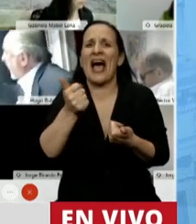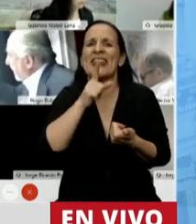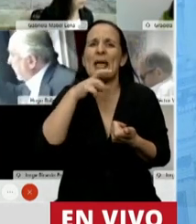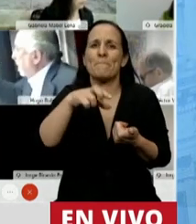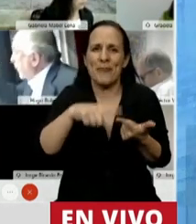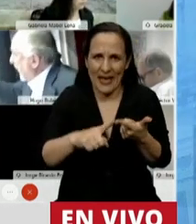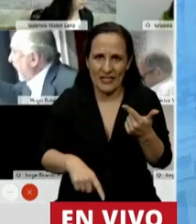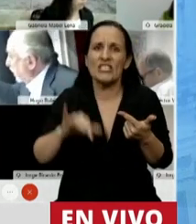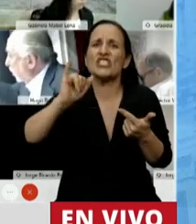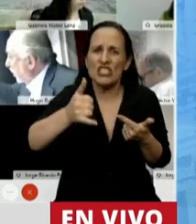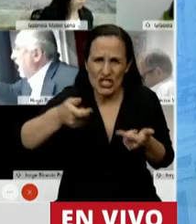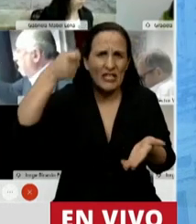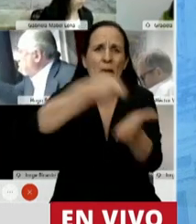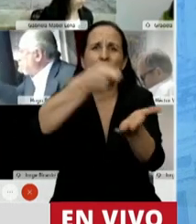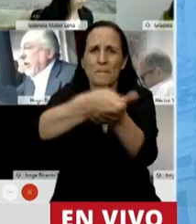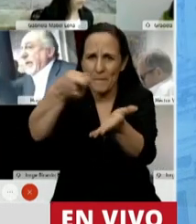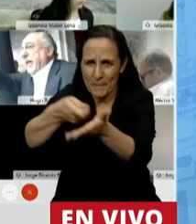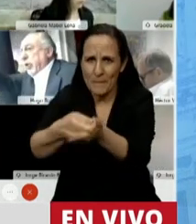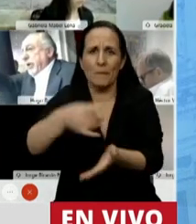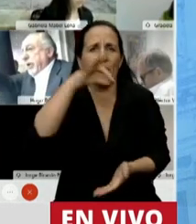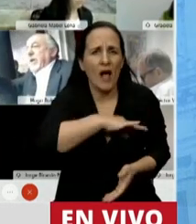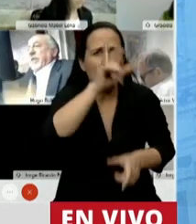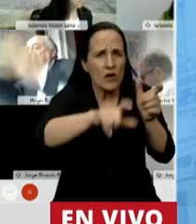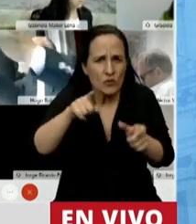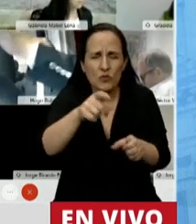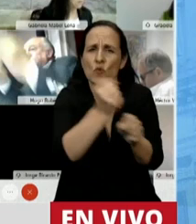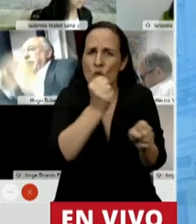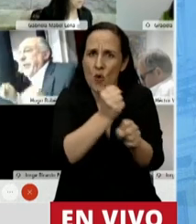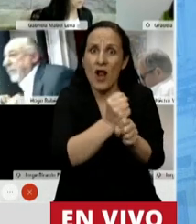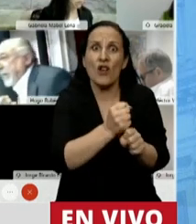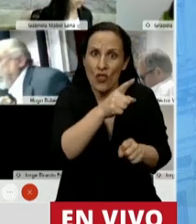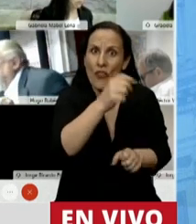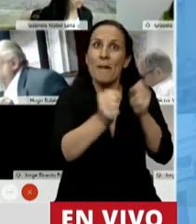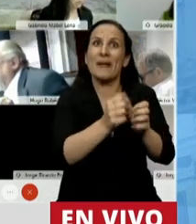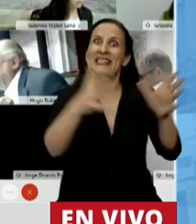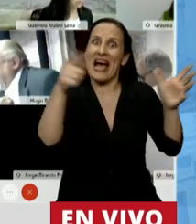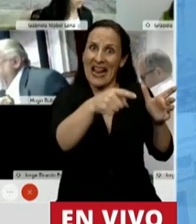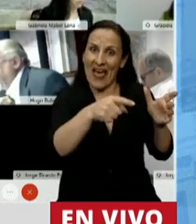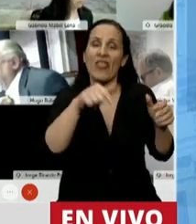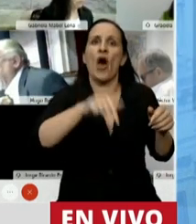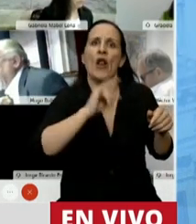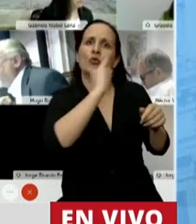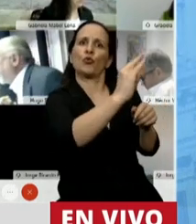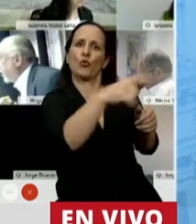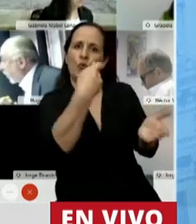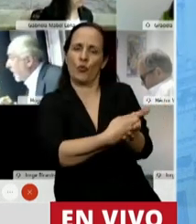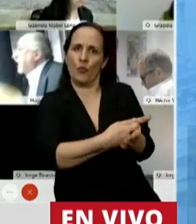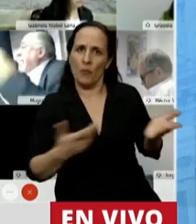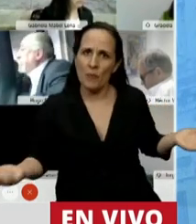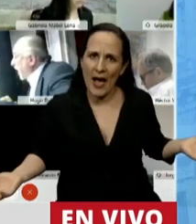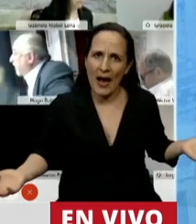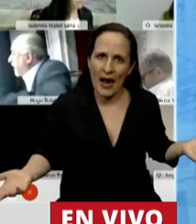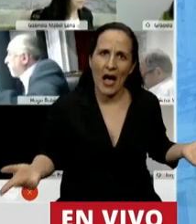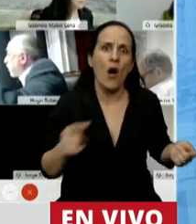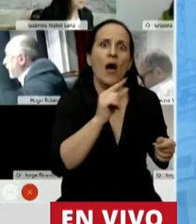les pagamos el salario a muchos trabajadores de esas grandes empresas que van a tener que pagar ahora. Bueno, que